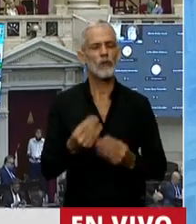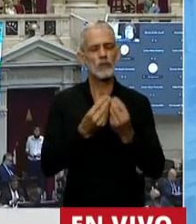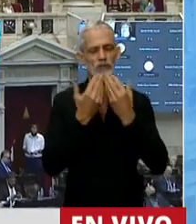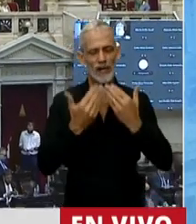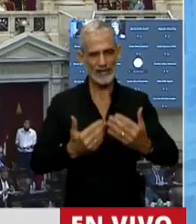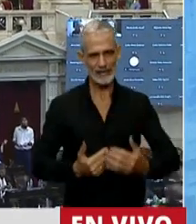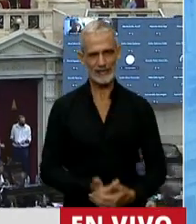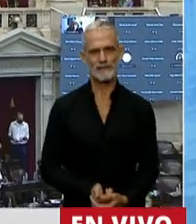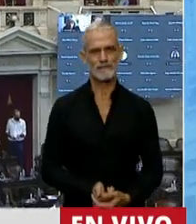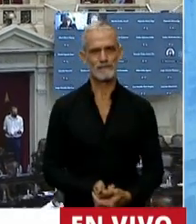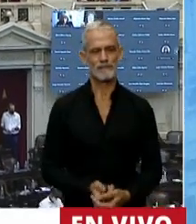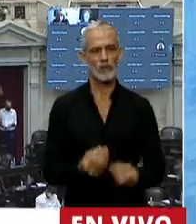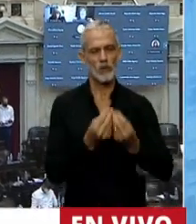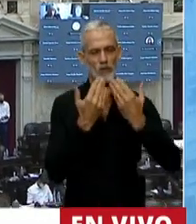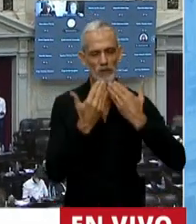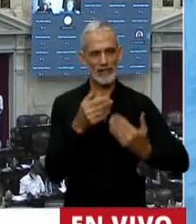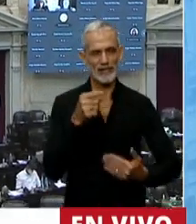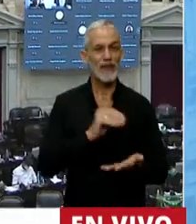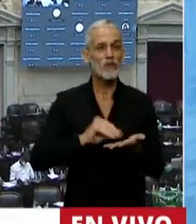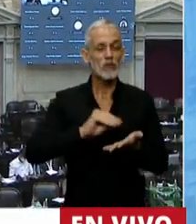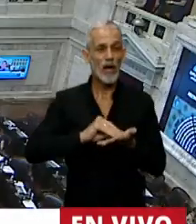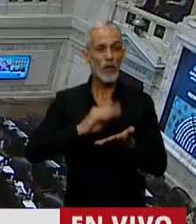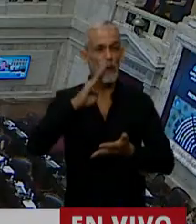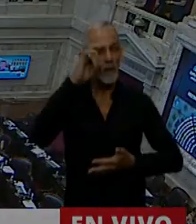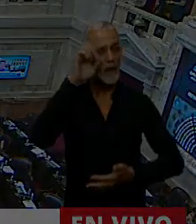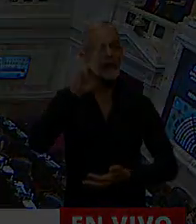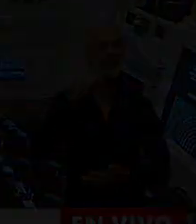Muchas gracias, señor Presidente. Muchas gracias, diputado Berisso.